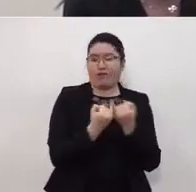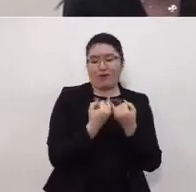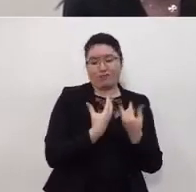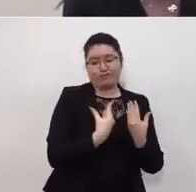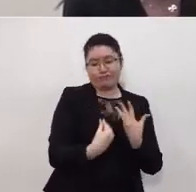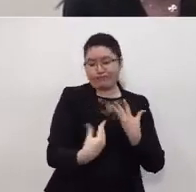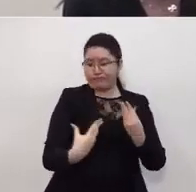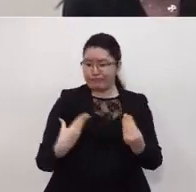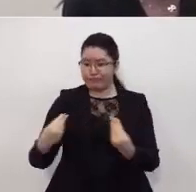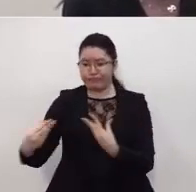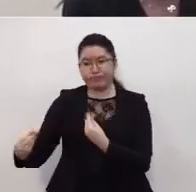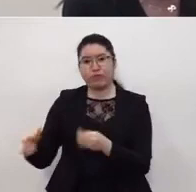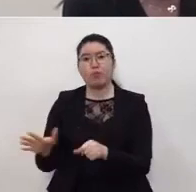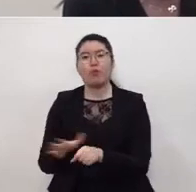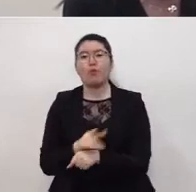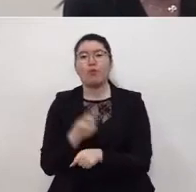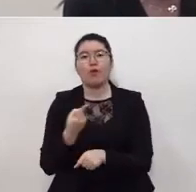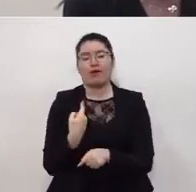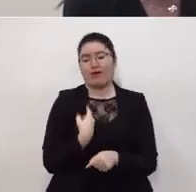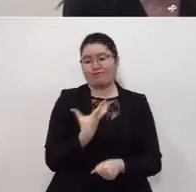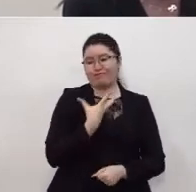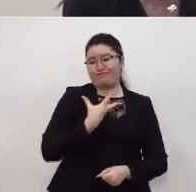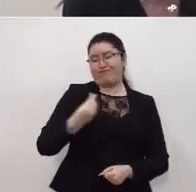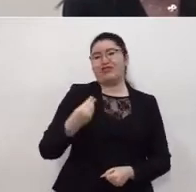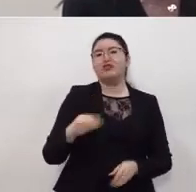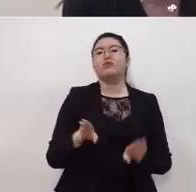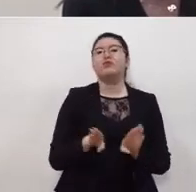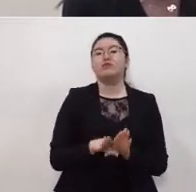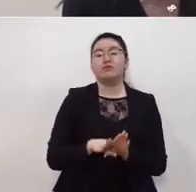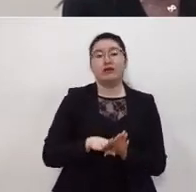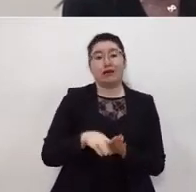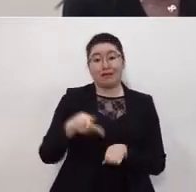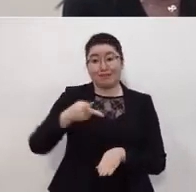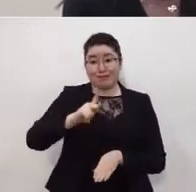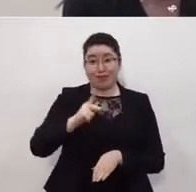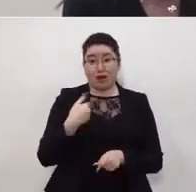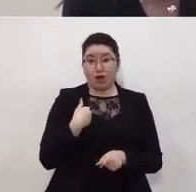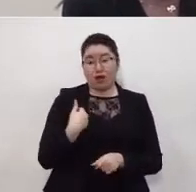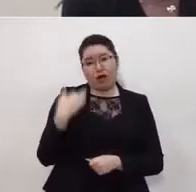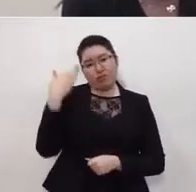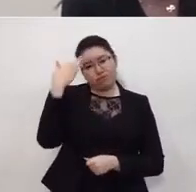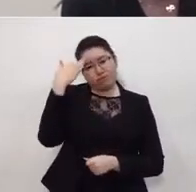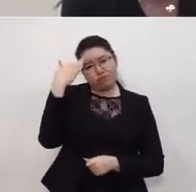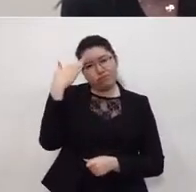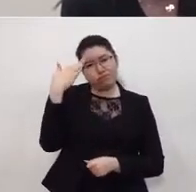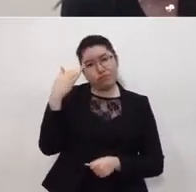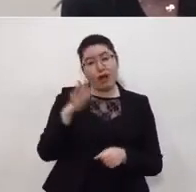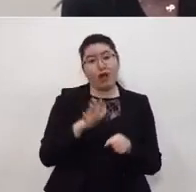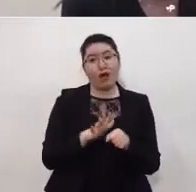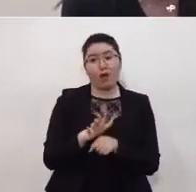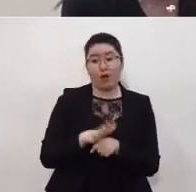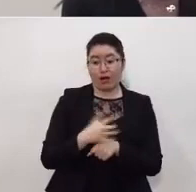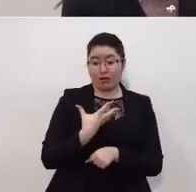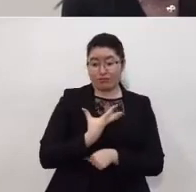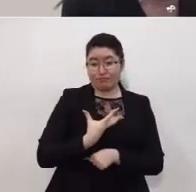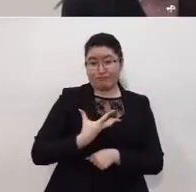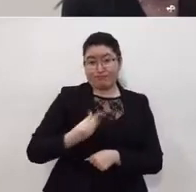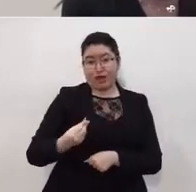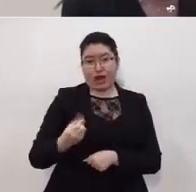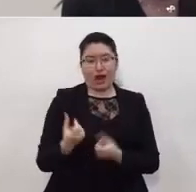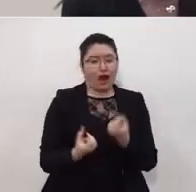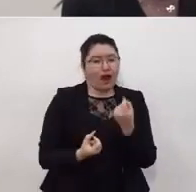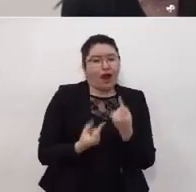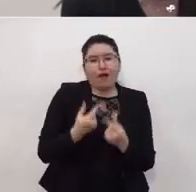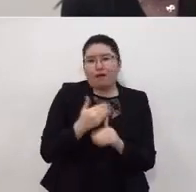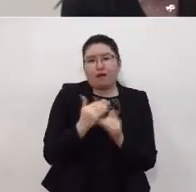epidémica, a partir de su mecanismo de transmisión y tarda más en limitarse la transmisión una vez que se